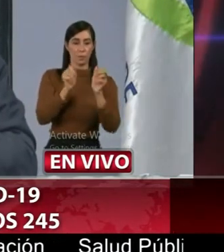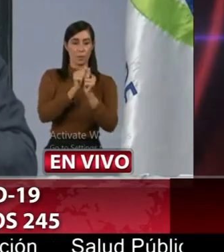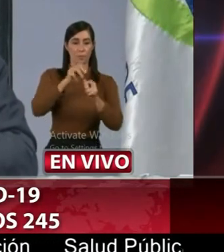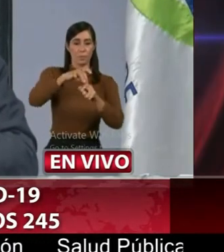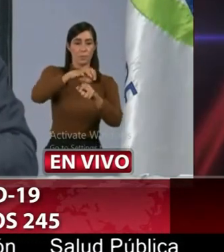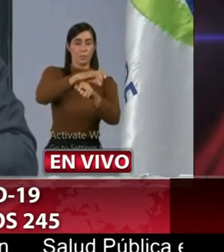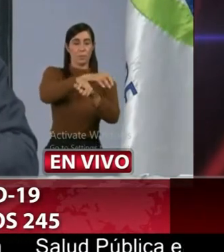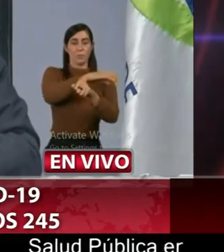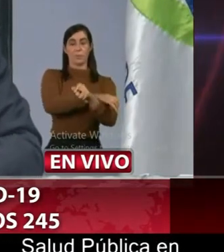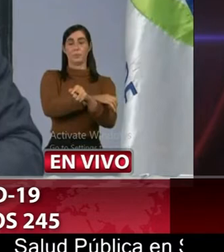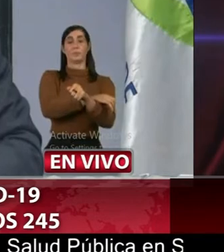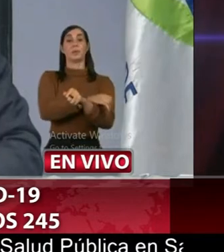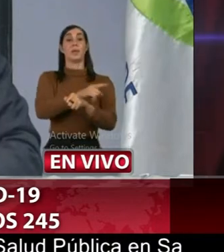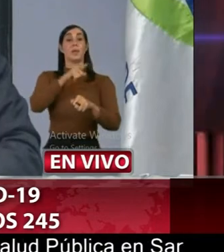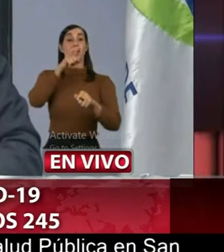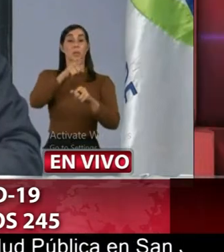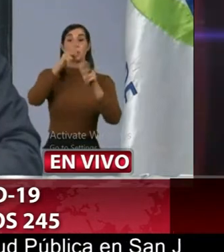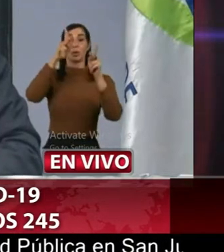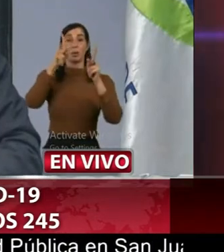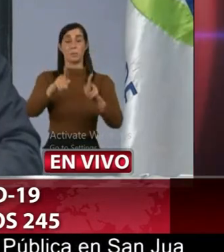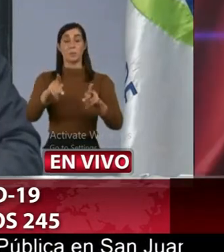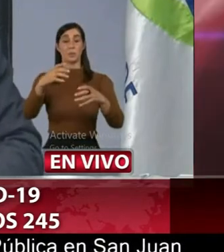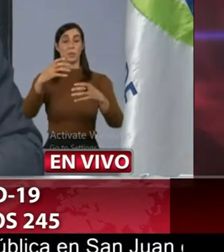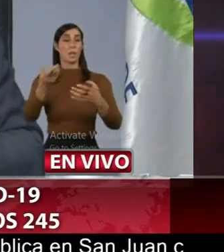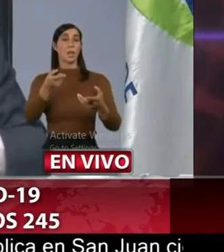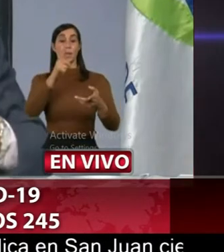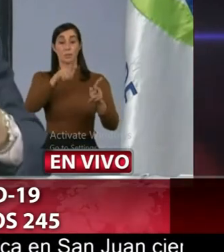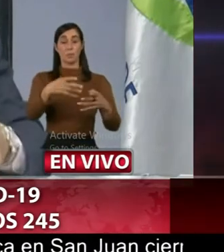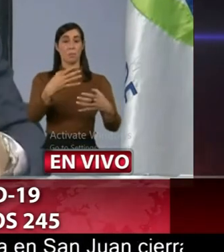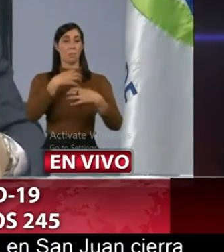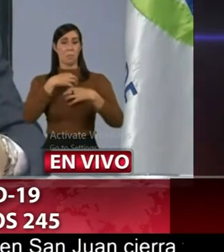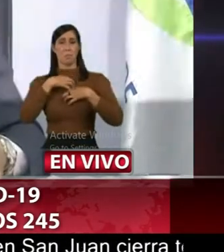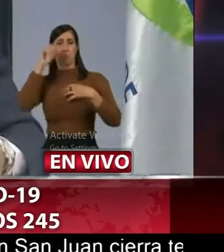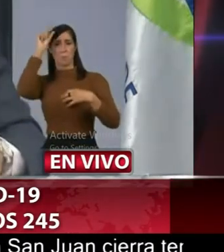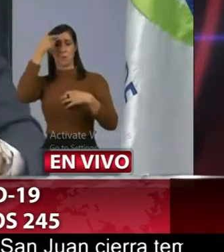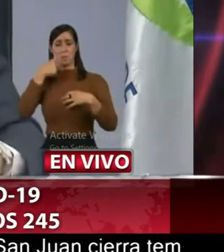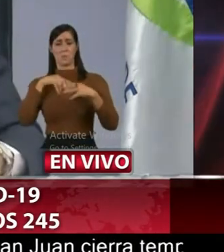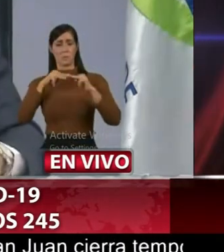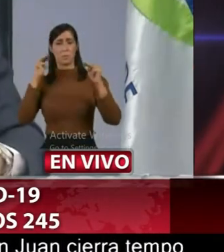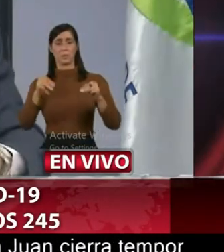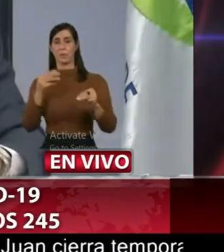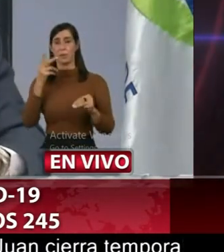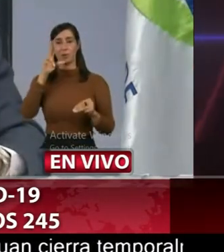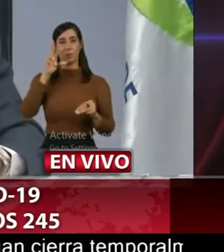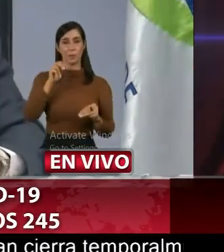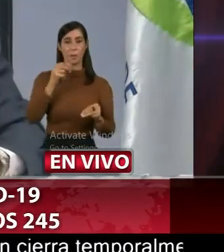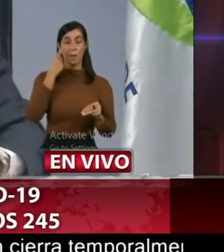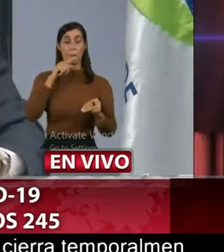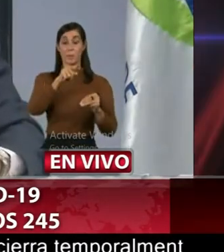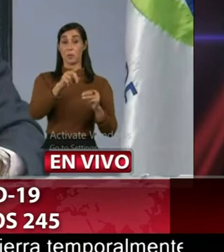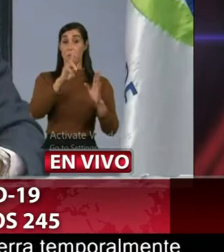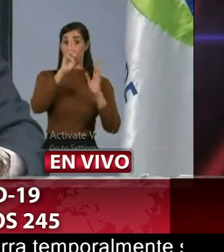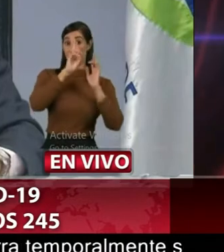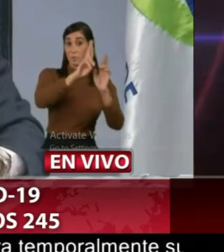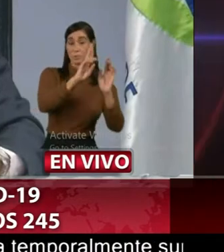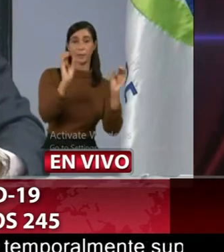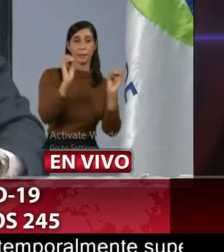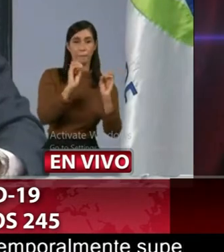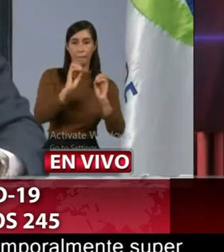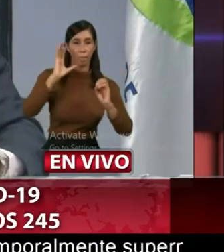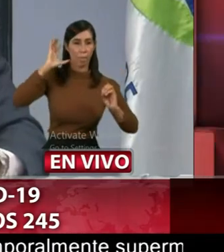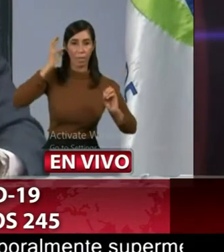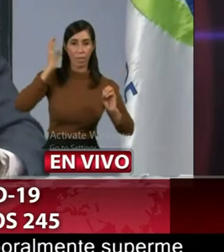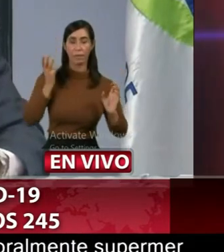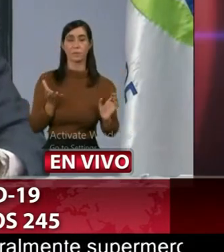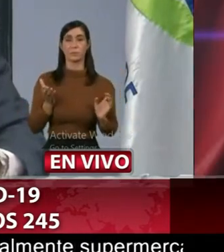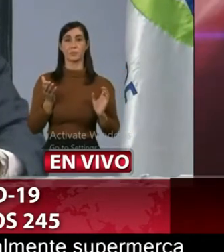población es muy dada a reclamar derechos pero que cuando se trata de cumplimientos de deberes se hacen los locos y